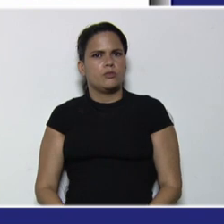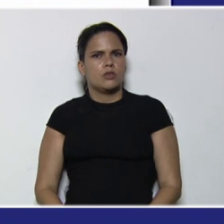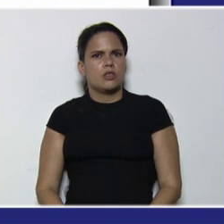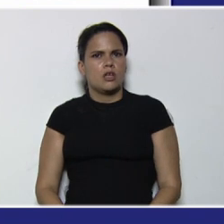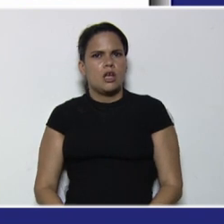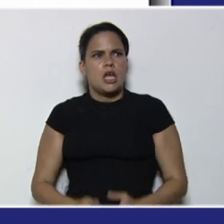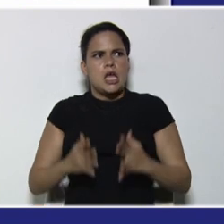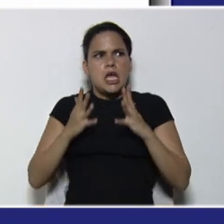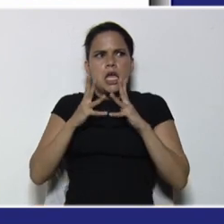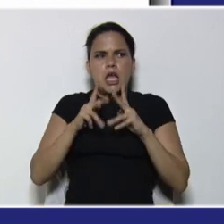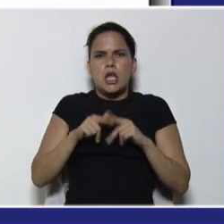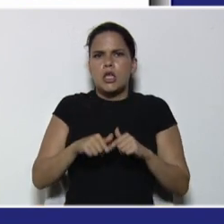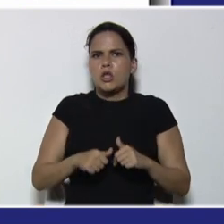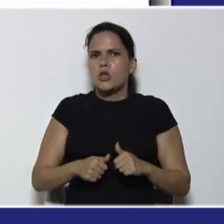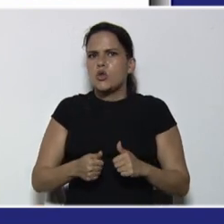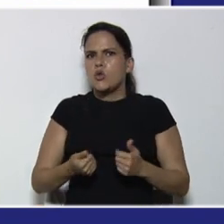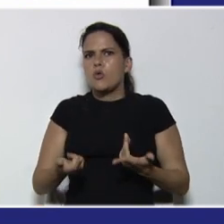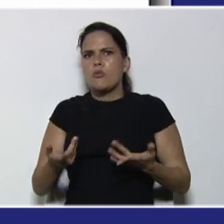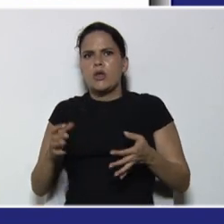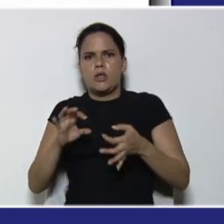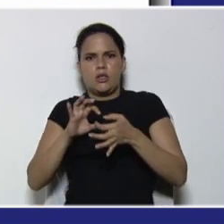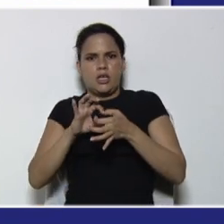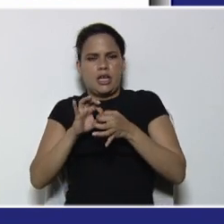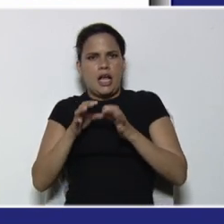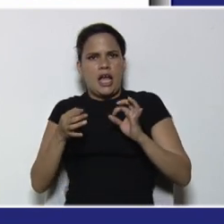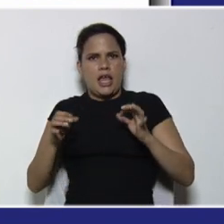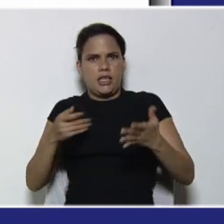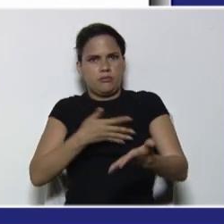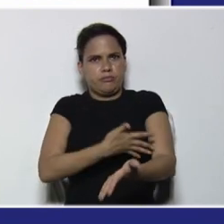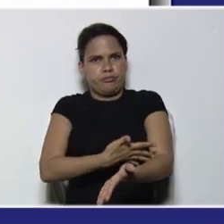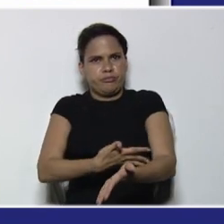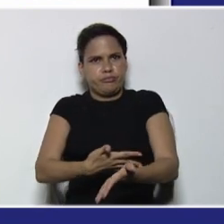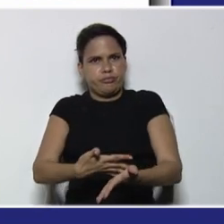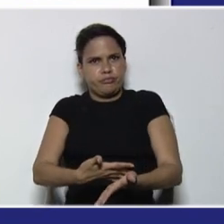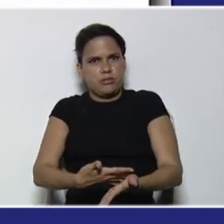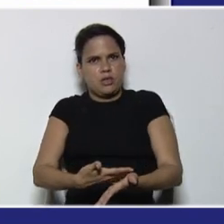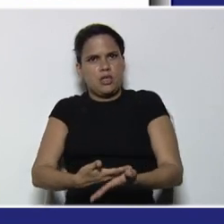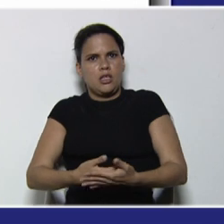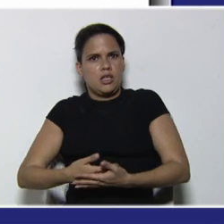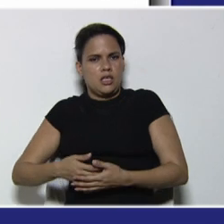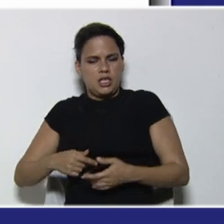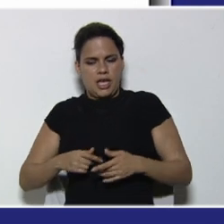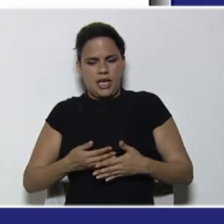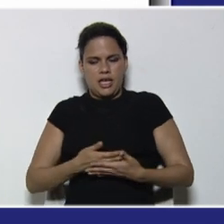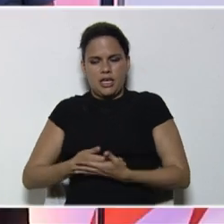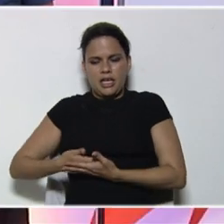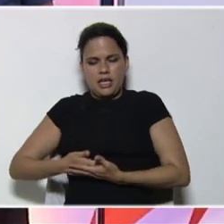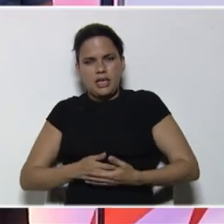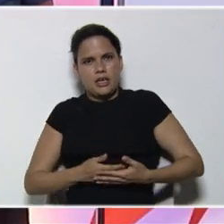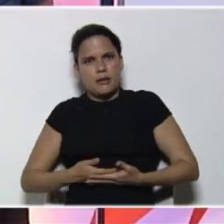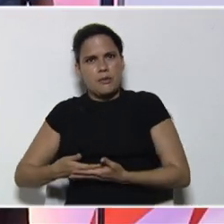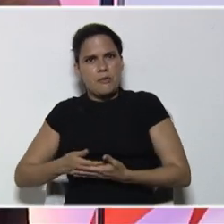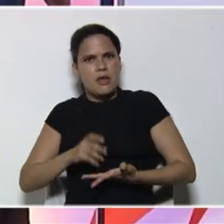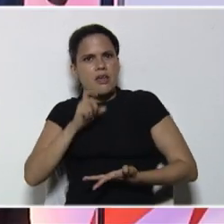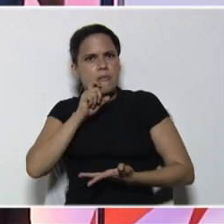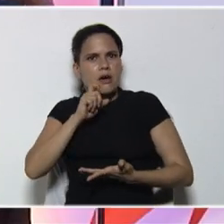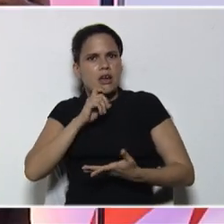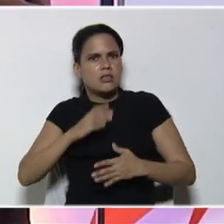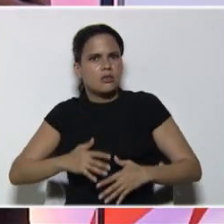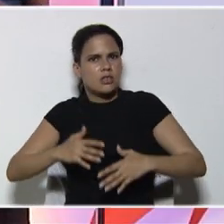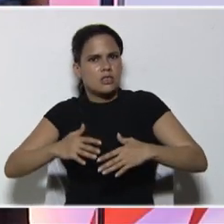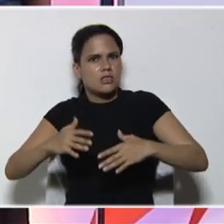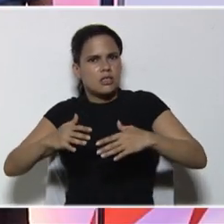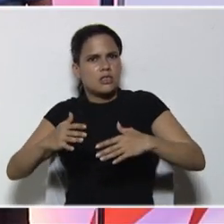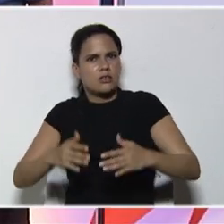número de células, de un embrión, mientras se desarrolla, en el útero materno, recuerden que, la semana pasada, estaba usando, un